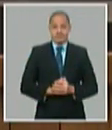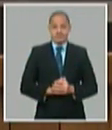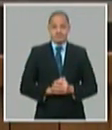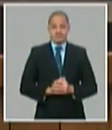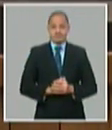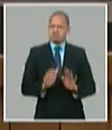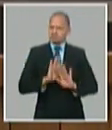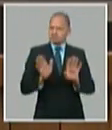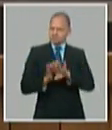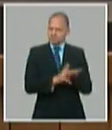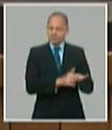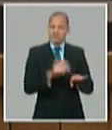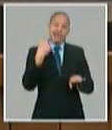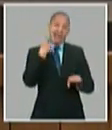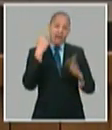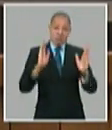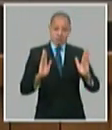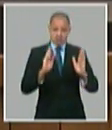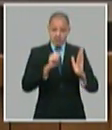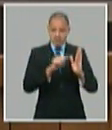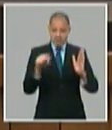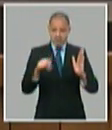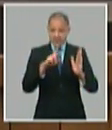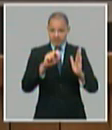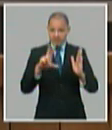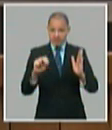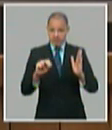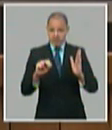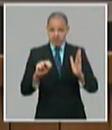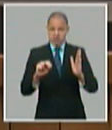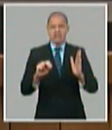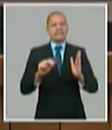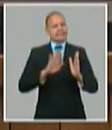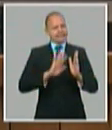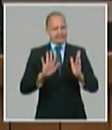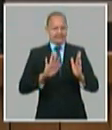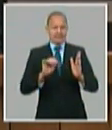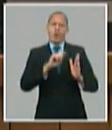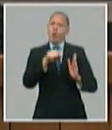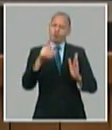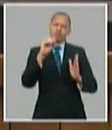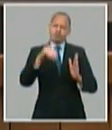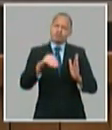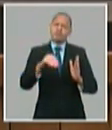este año 2020 a pesar del arreciamiento del bloqueo